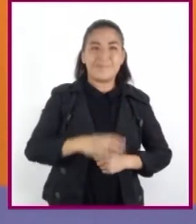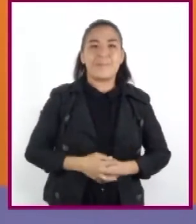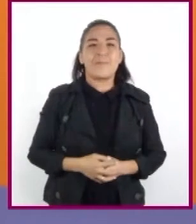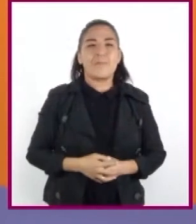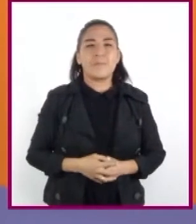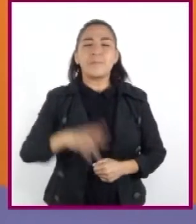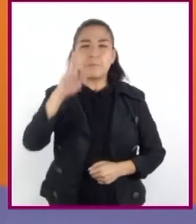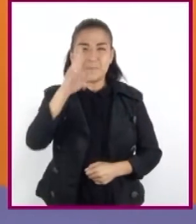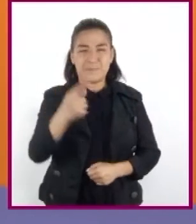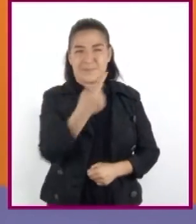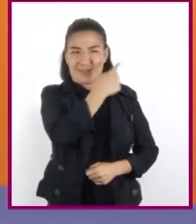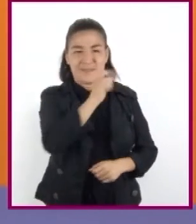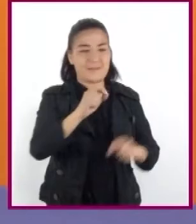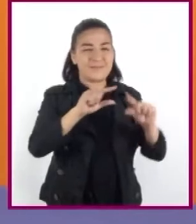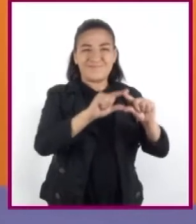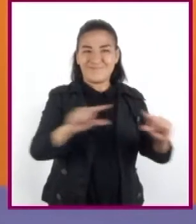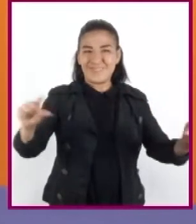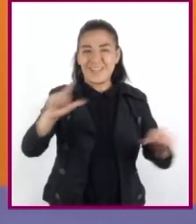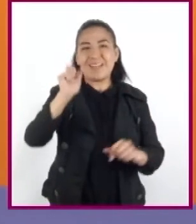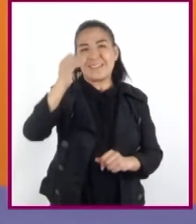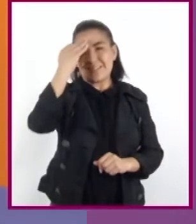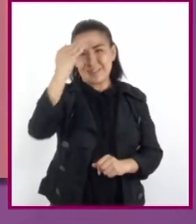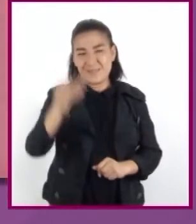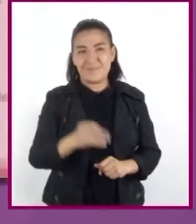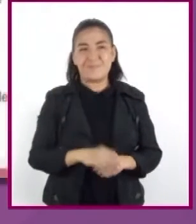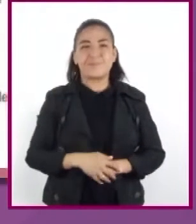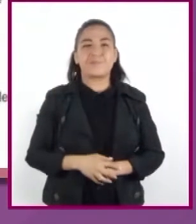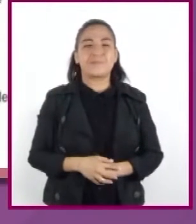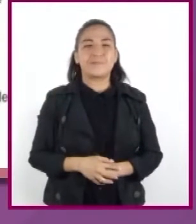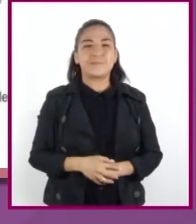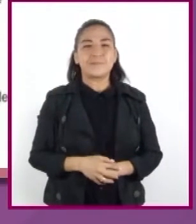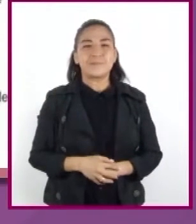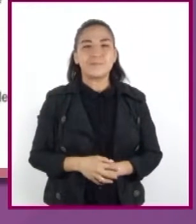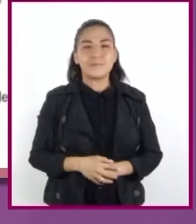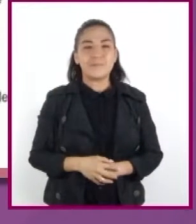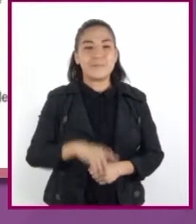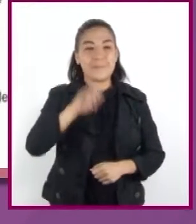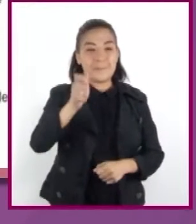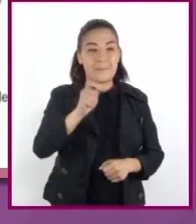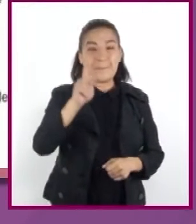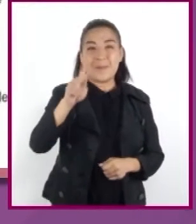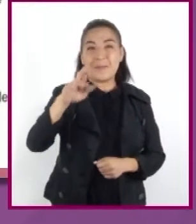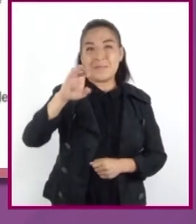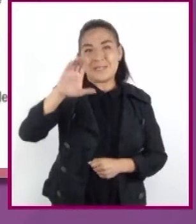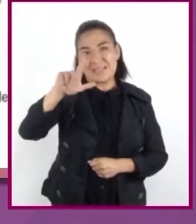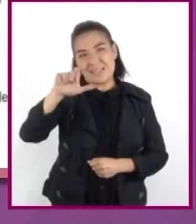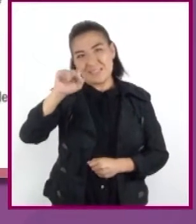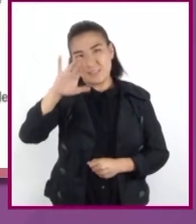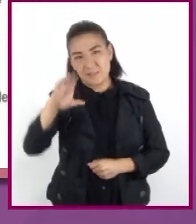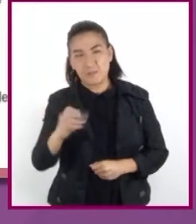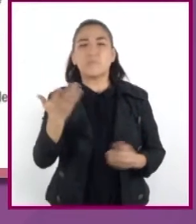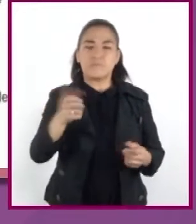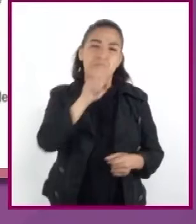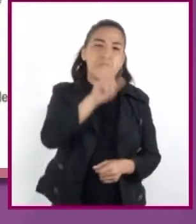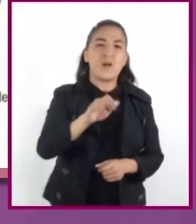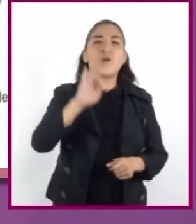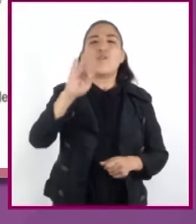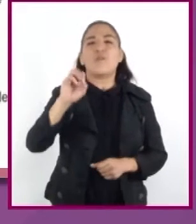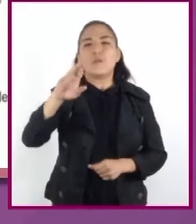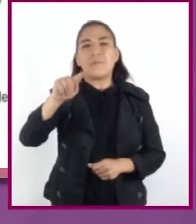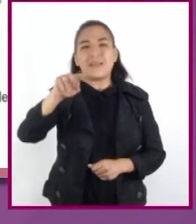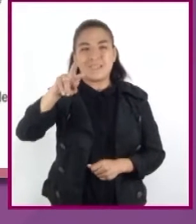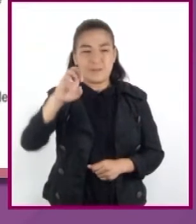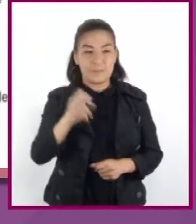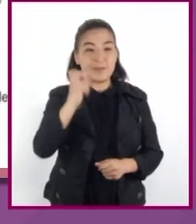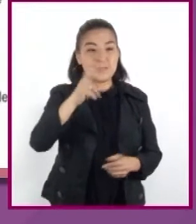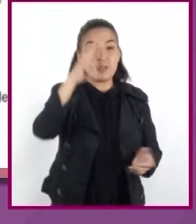Observemos la siguiente línea del tiempo que les preparé. El periodo preclásico o también llamado formativo abarcó del